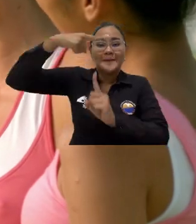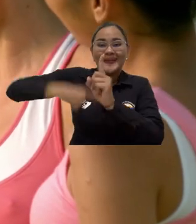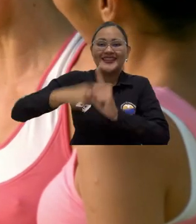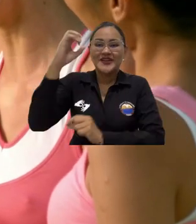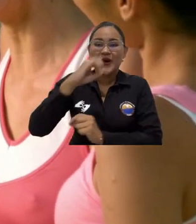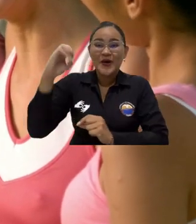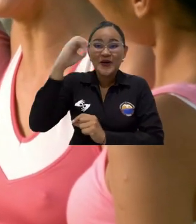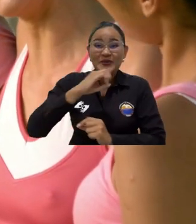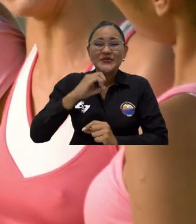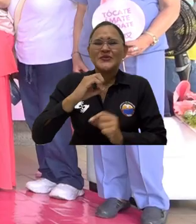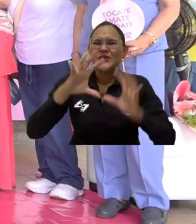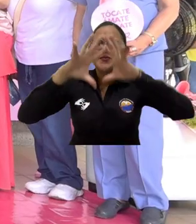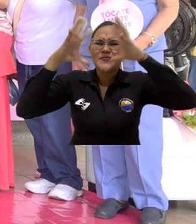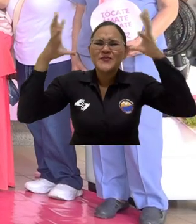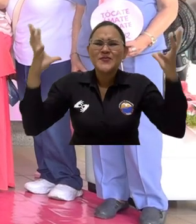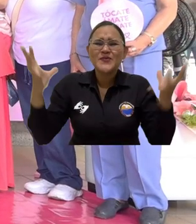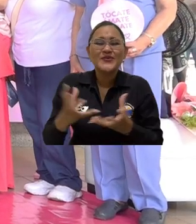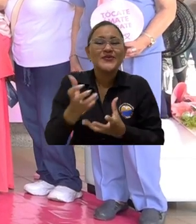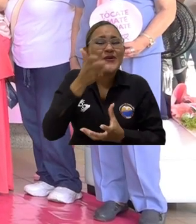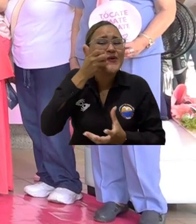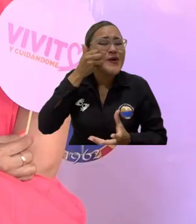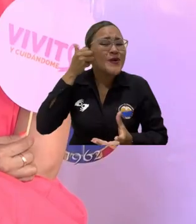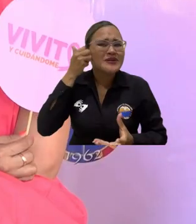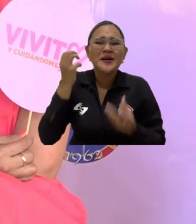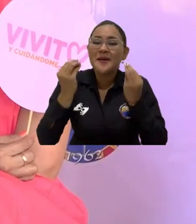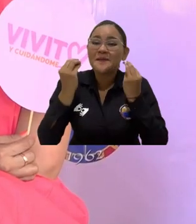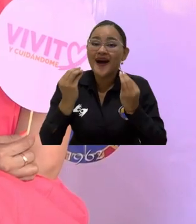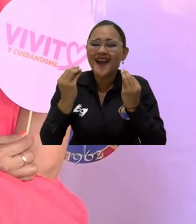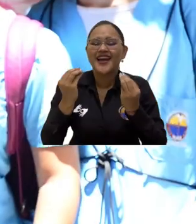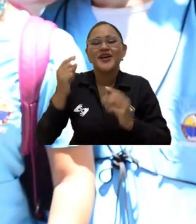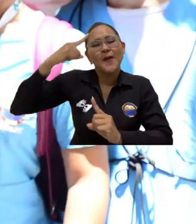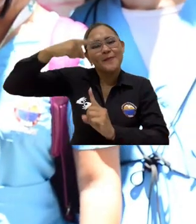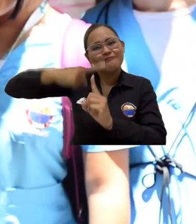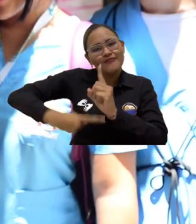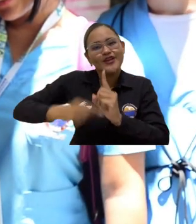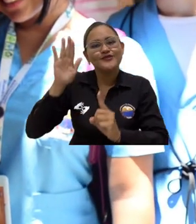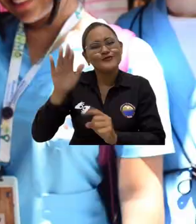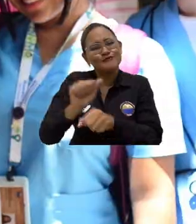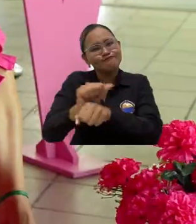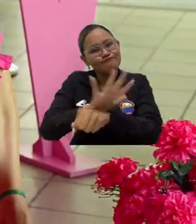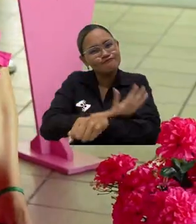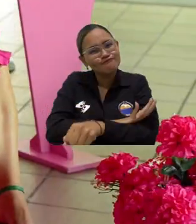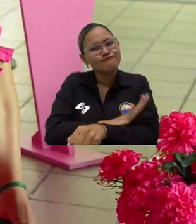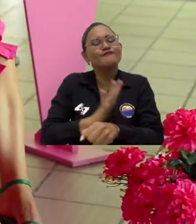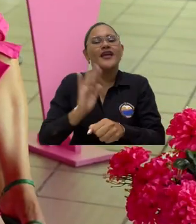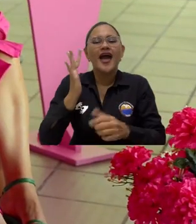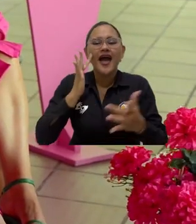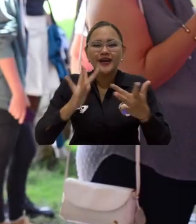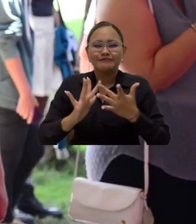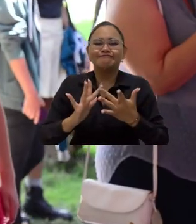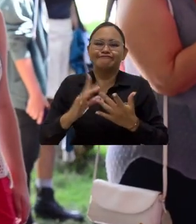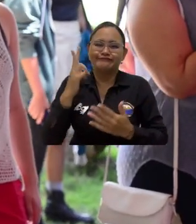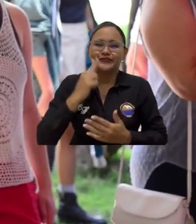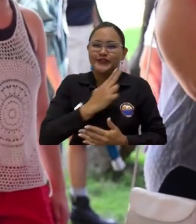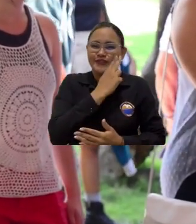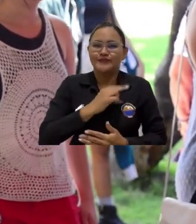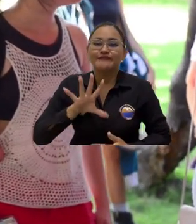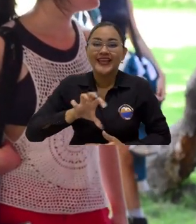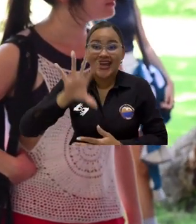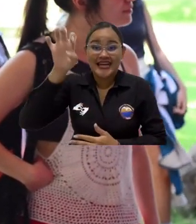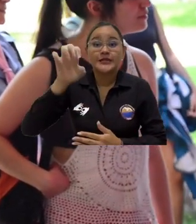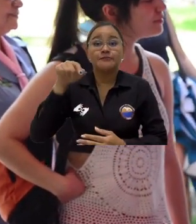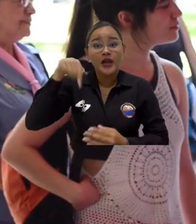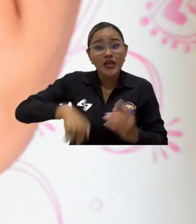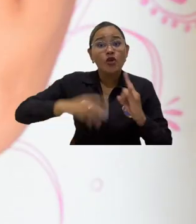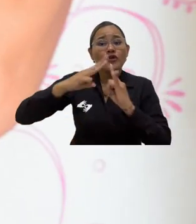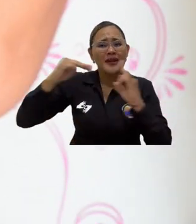Cuando el mes de octubre llega, el mundo se viste de rosa para conmemorar el mes de la sensibilización sobre el cáncer de mama. Uni Magdalena